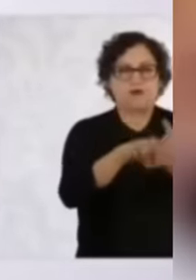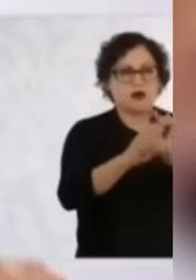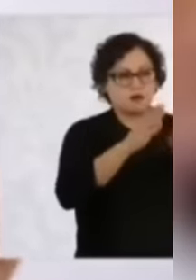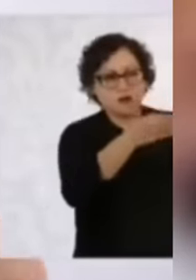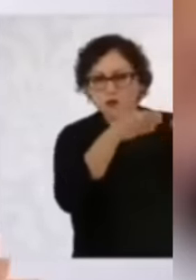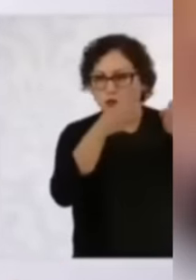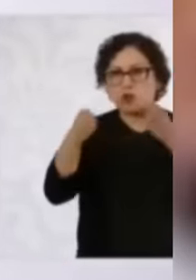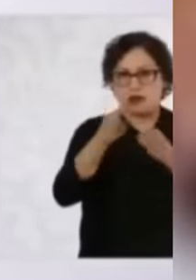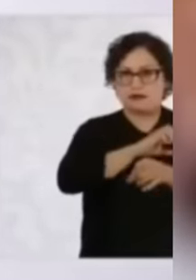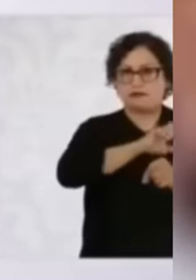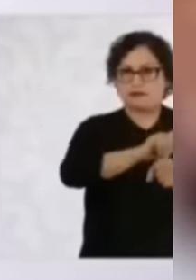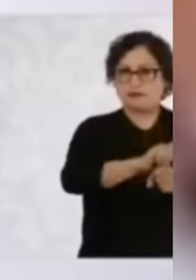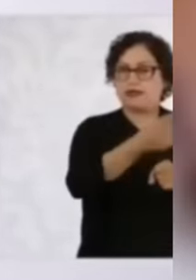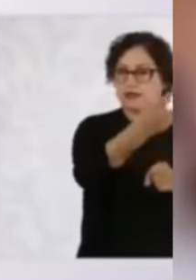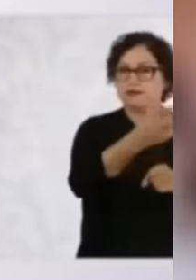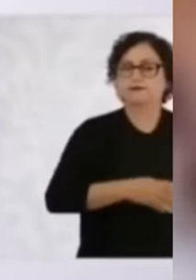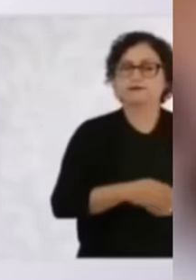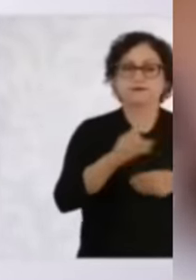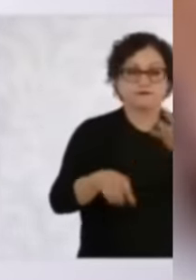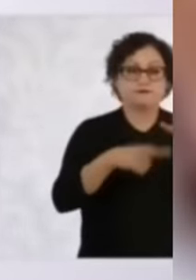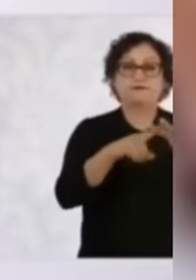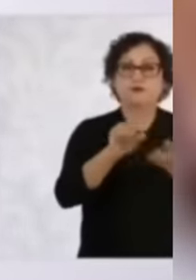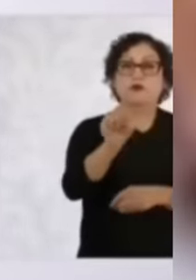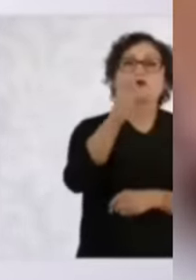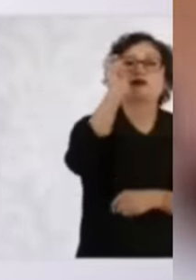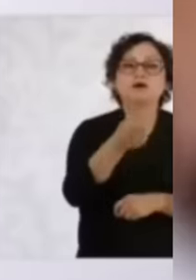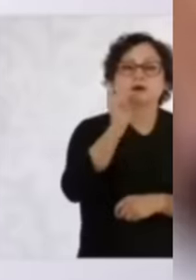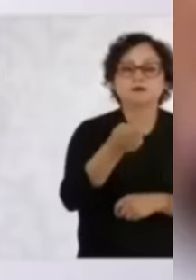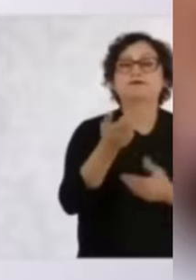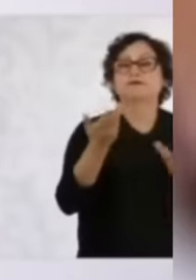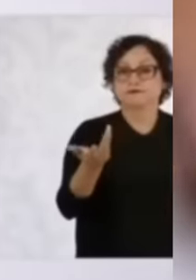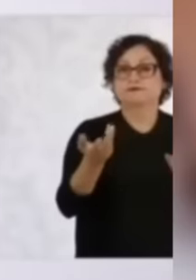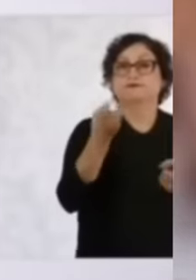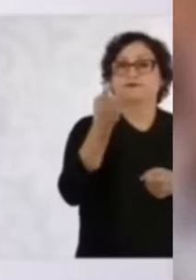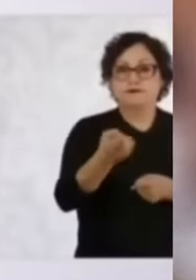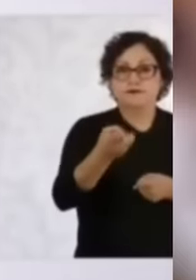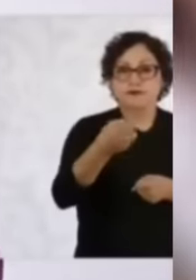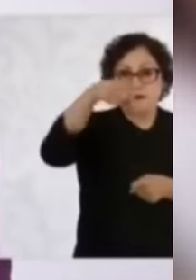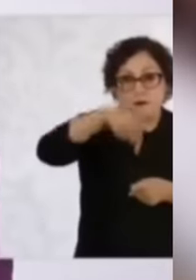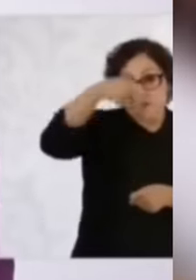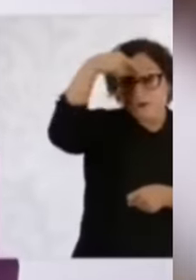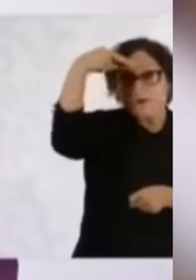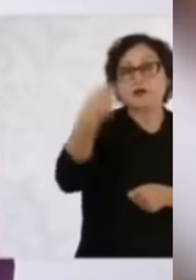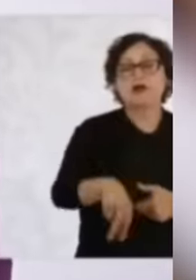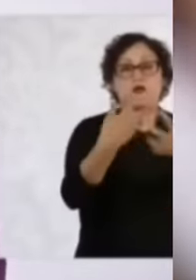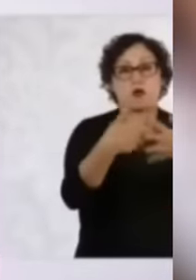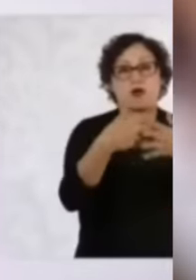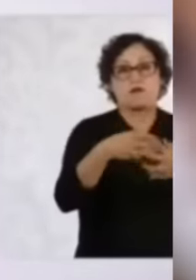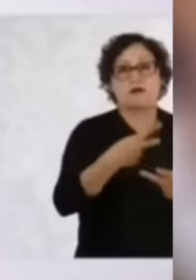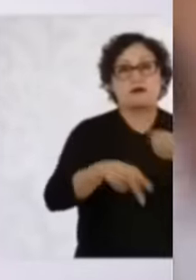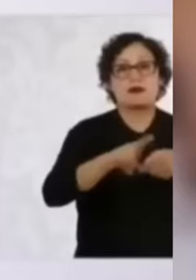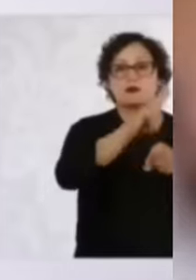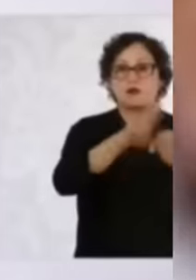a nivel nacional como internacional. Shane Baum subrayó que esta campaña no es casual, ya que